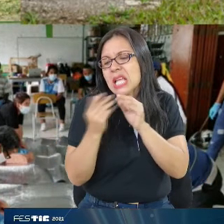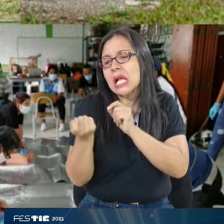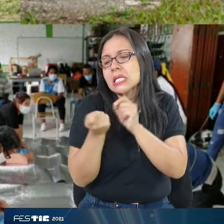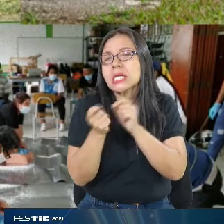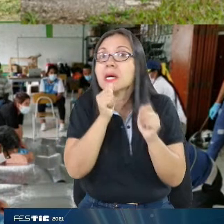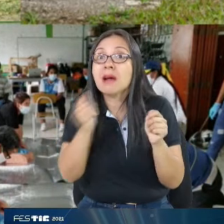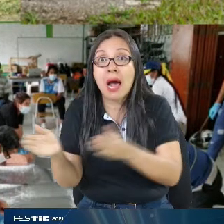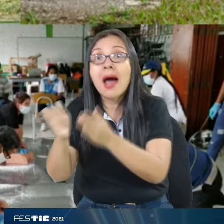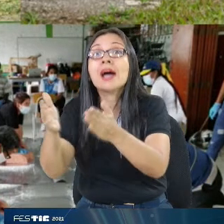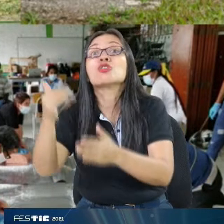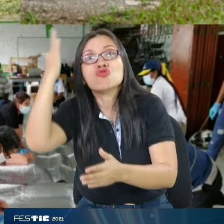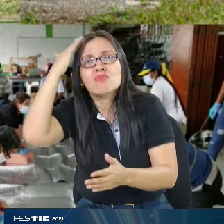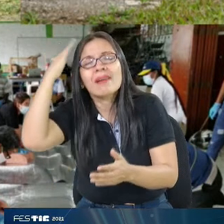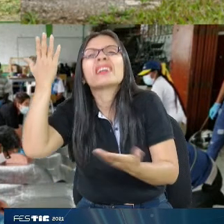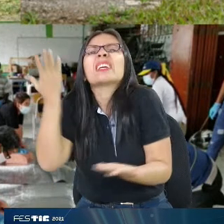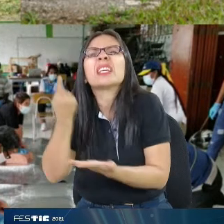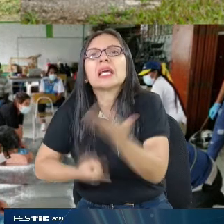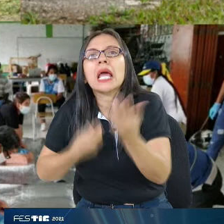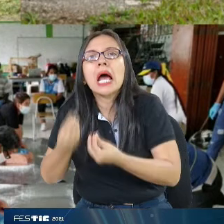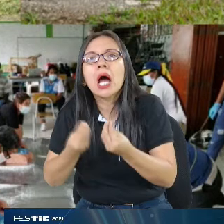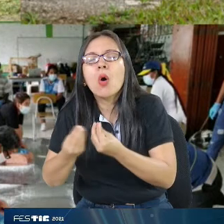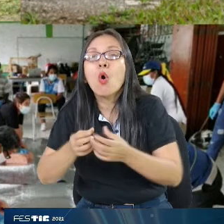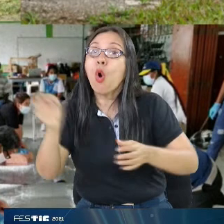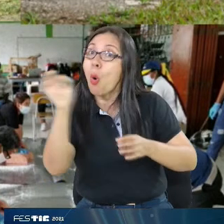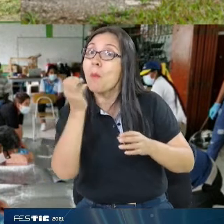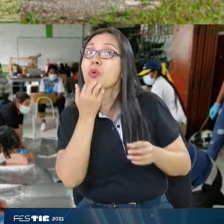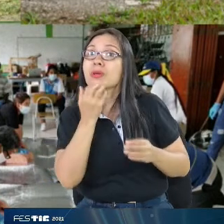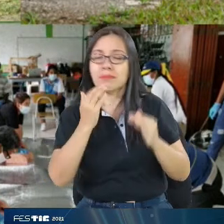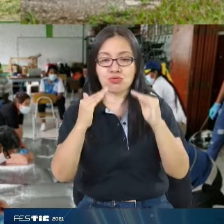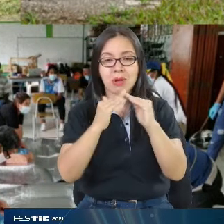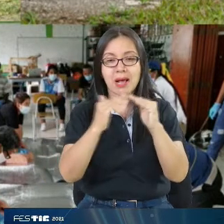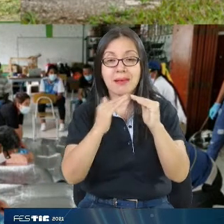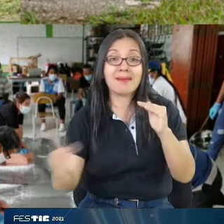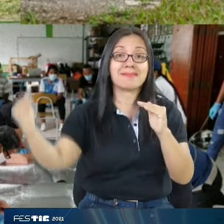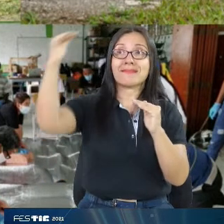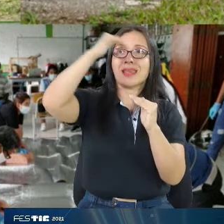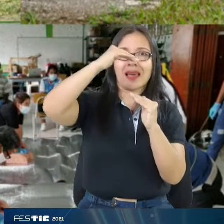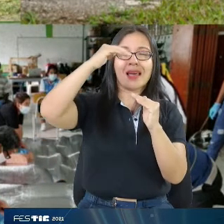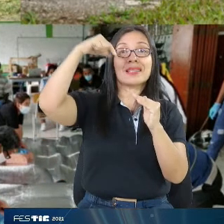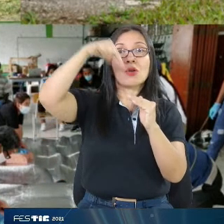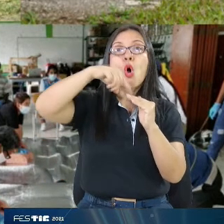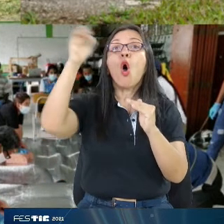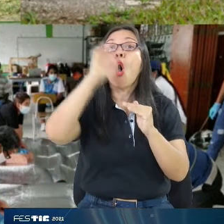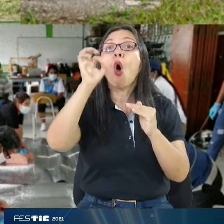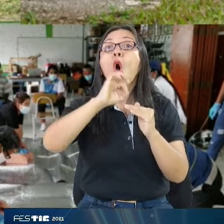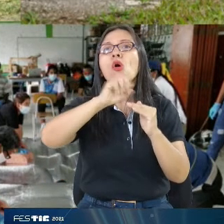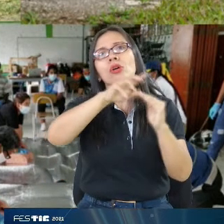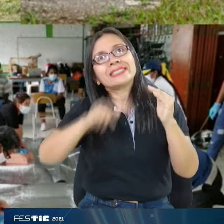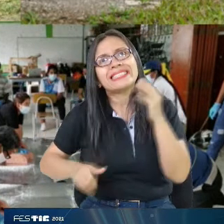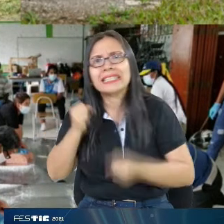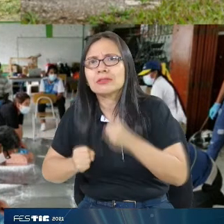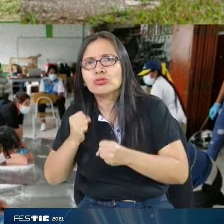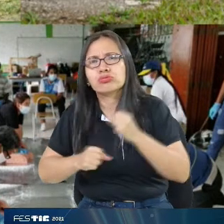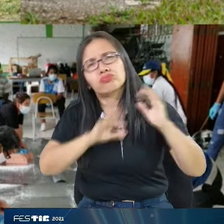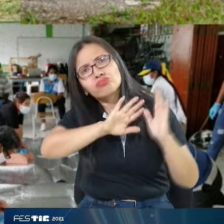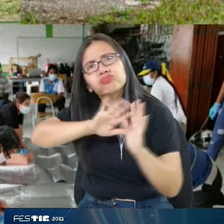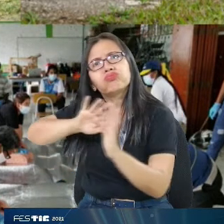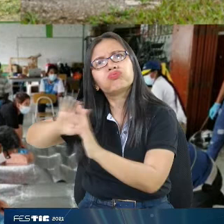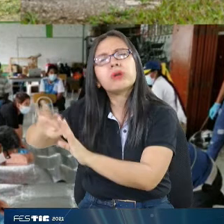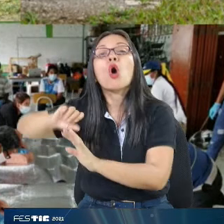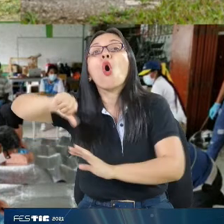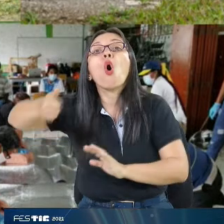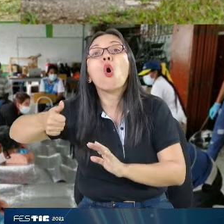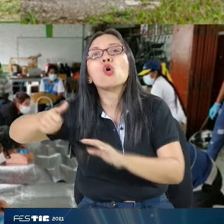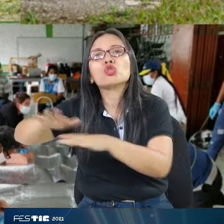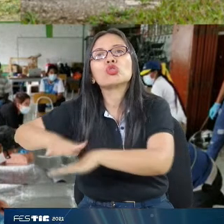hago? Me subo al segundo piso o evacúo y hacia dónde tengo que evacuar. Entonces, con herramientas que ellos tienen